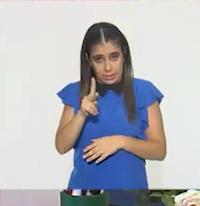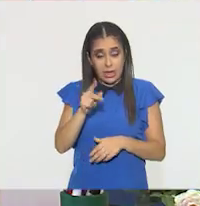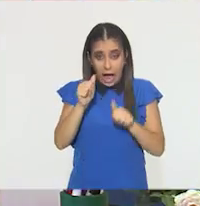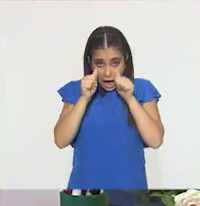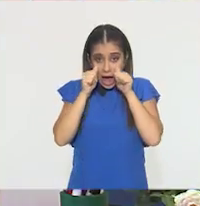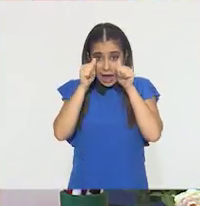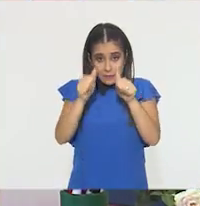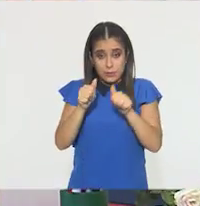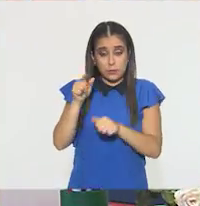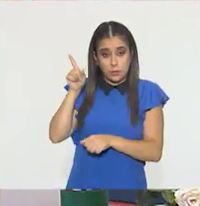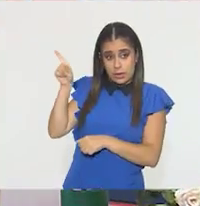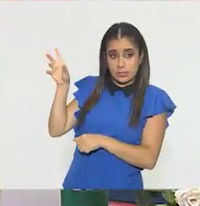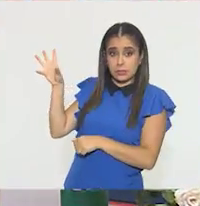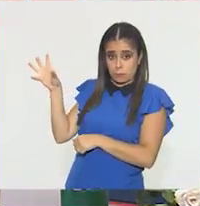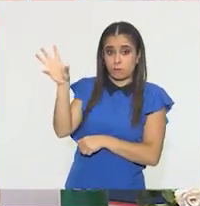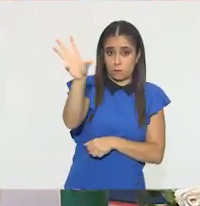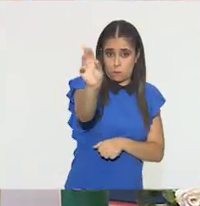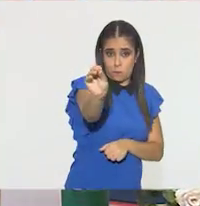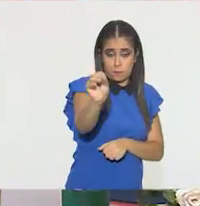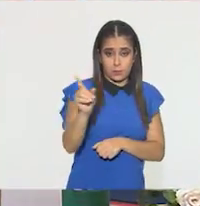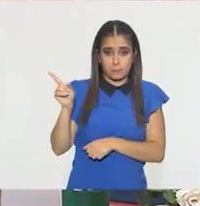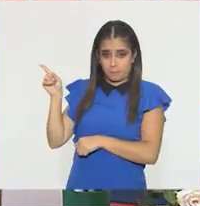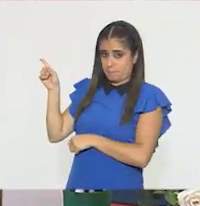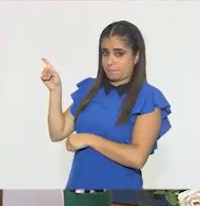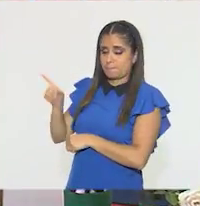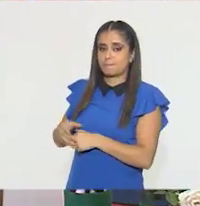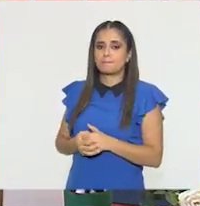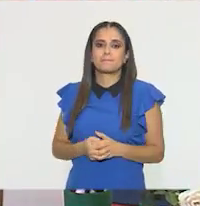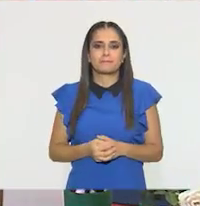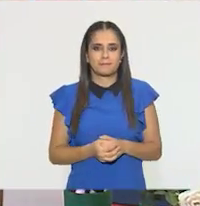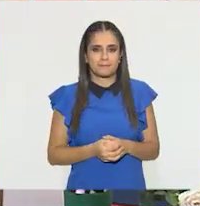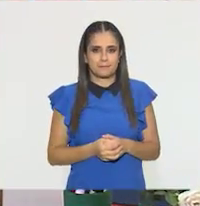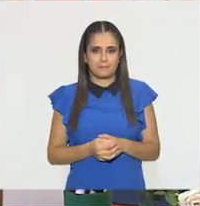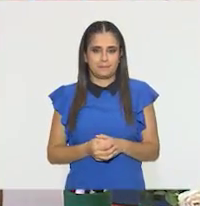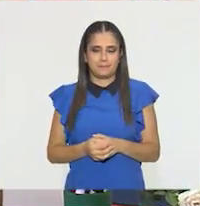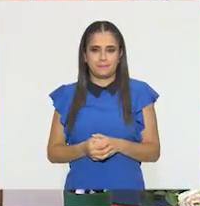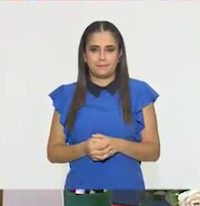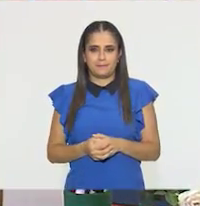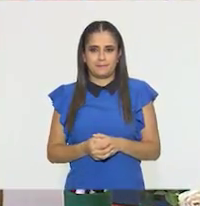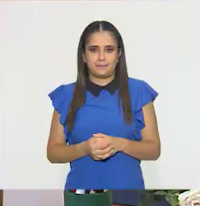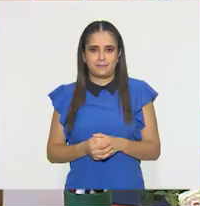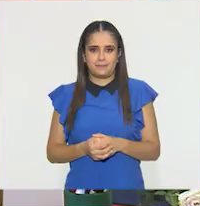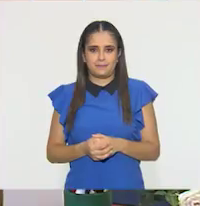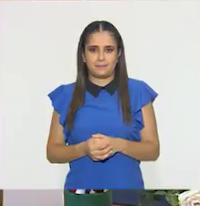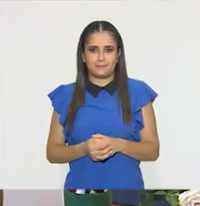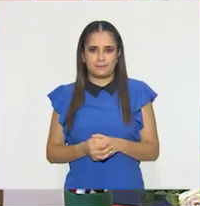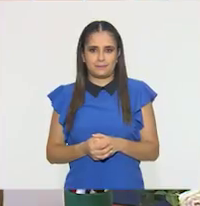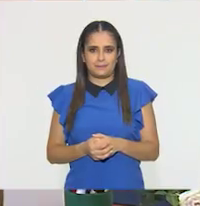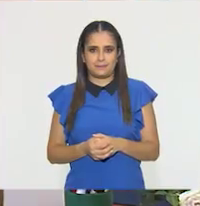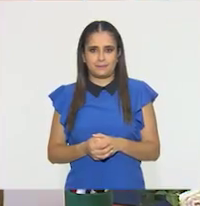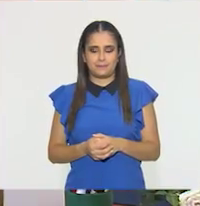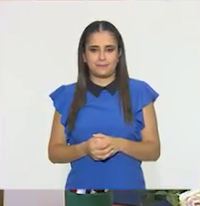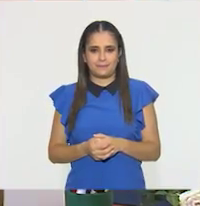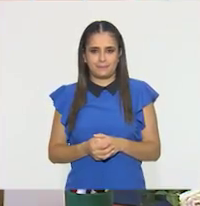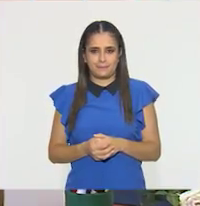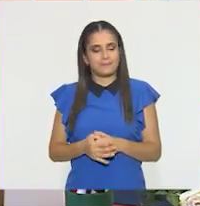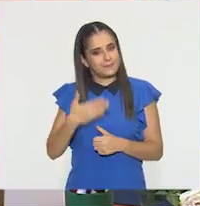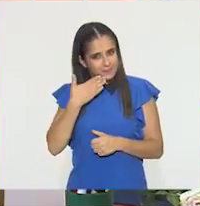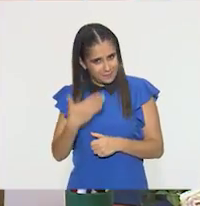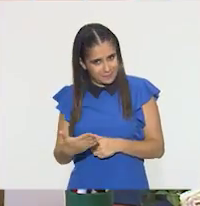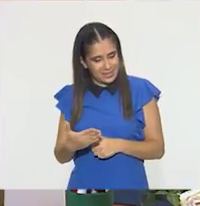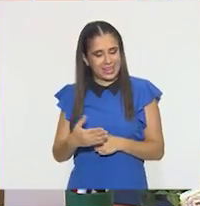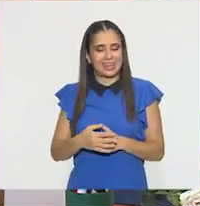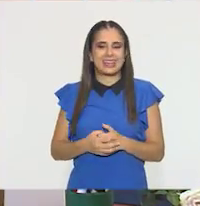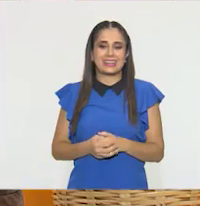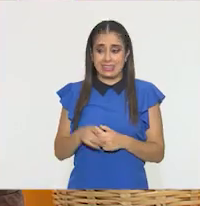Lo voy a hacer yo primero y seguido. Todo mundo aplaude. Dos veces. Bien. ¿Lo